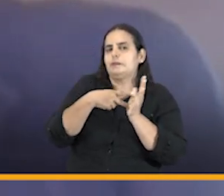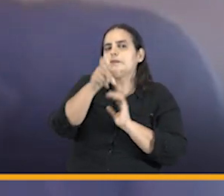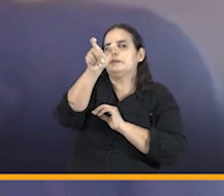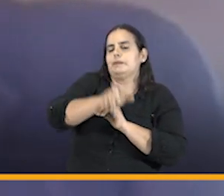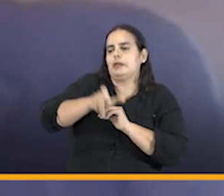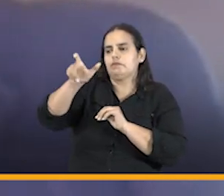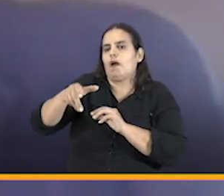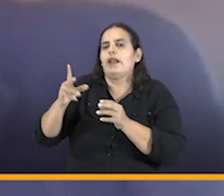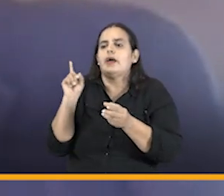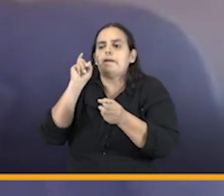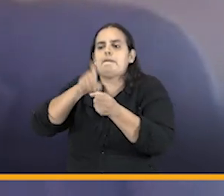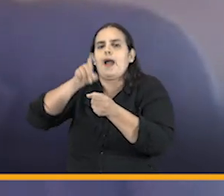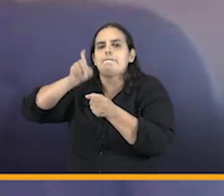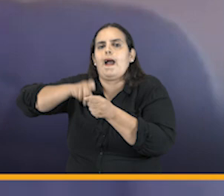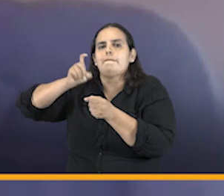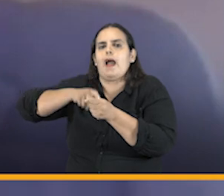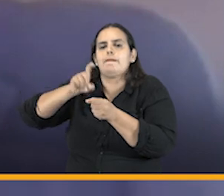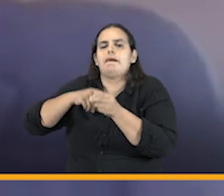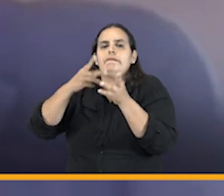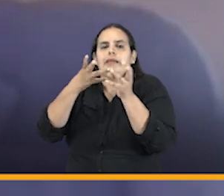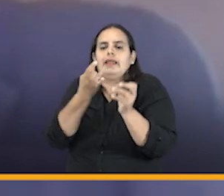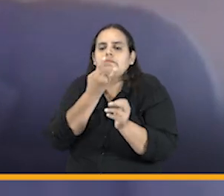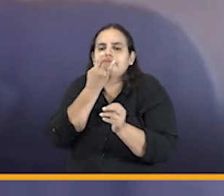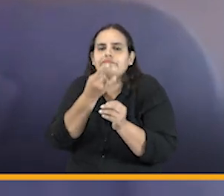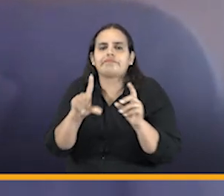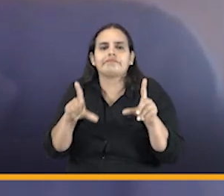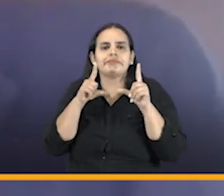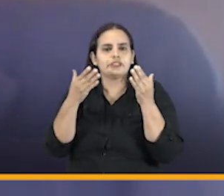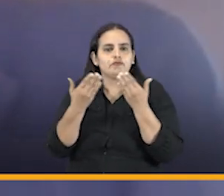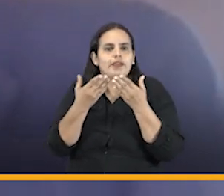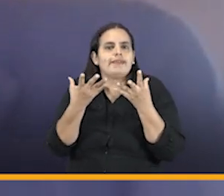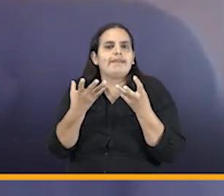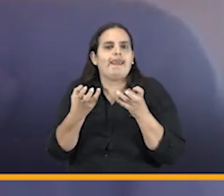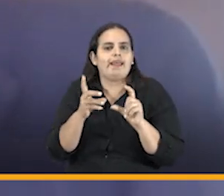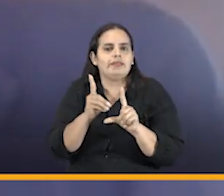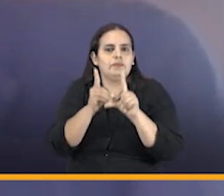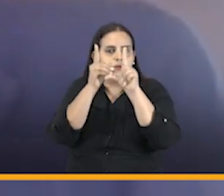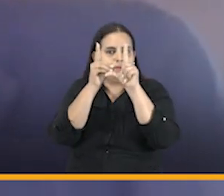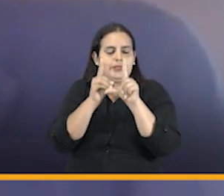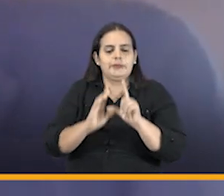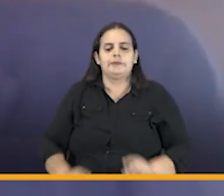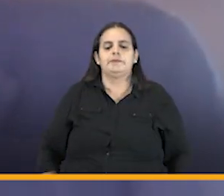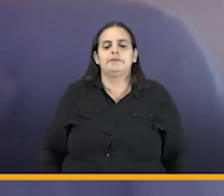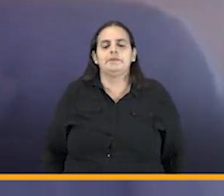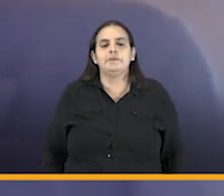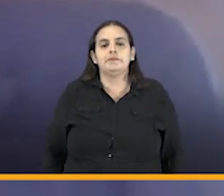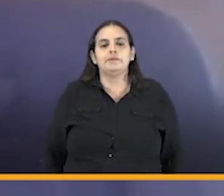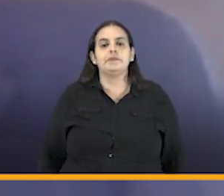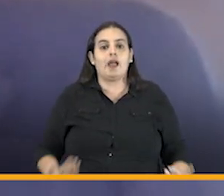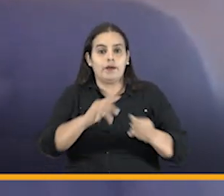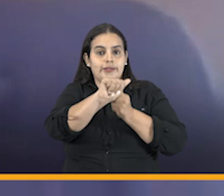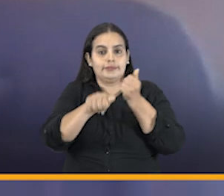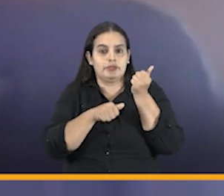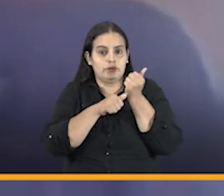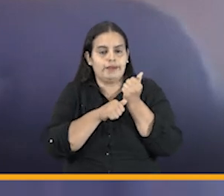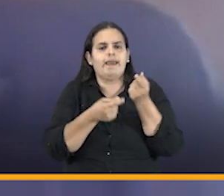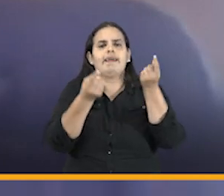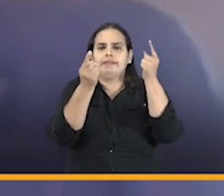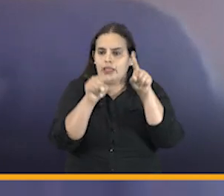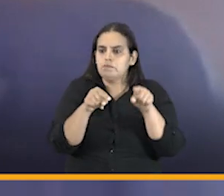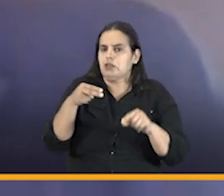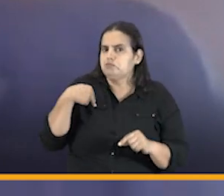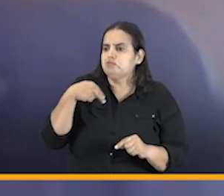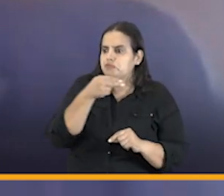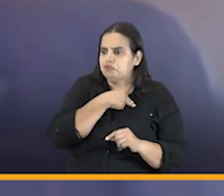personas que están beneficiándose de este servicio en materia de servicio de asesoría también